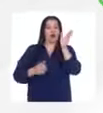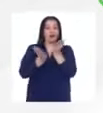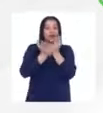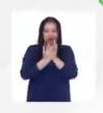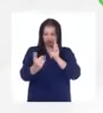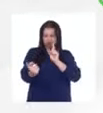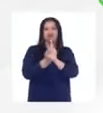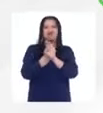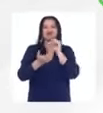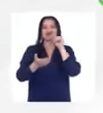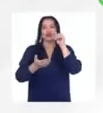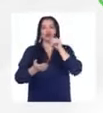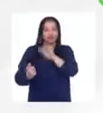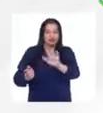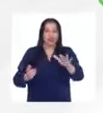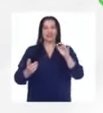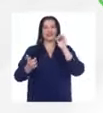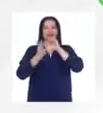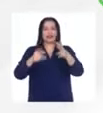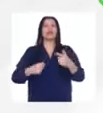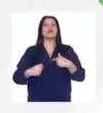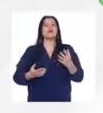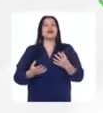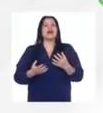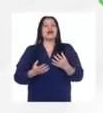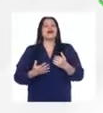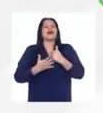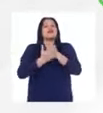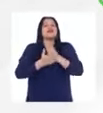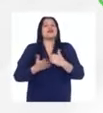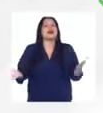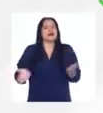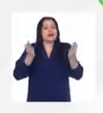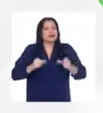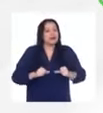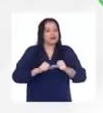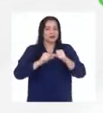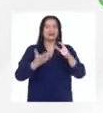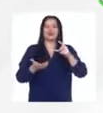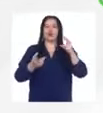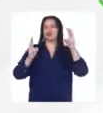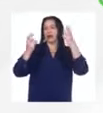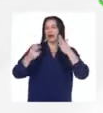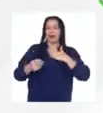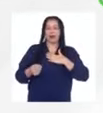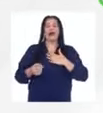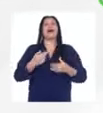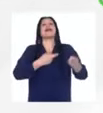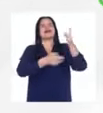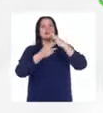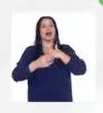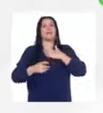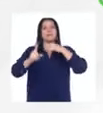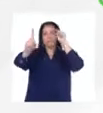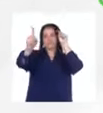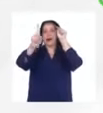yo sé que eso me devuelve el ánimo yo lo llamo volver a mi propósito ¿no?